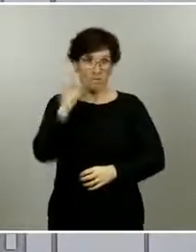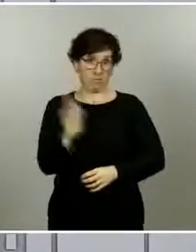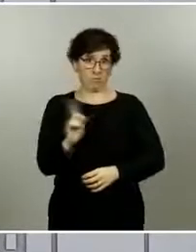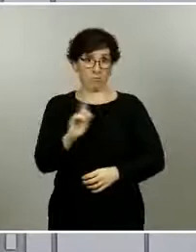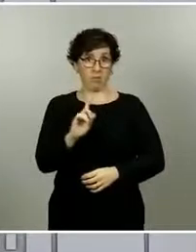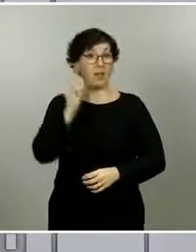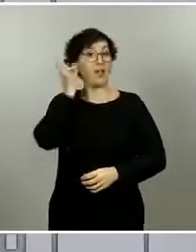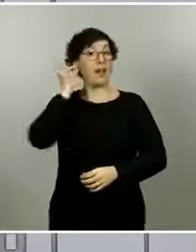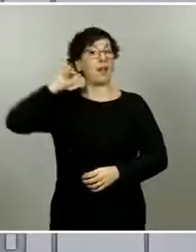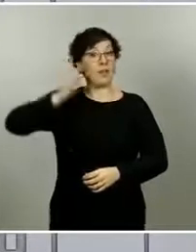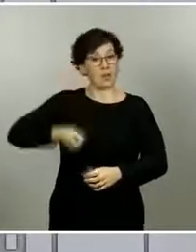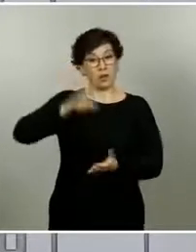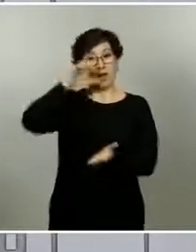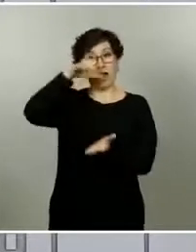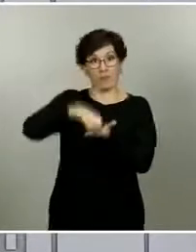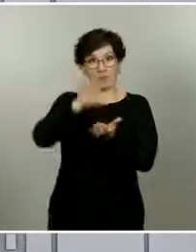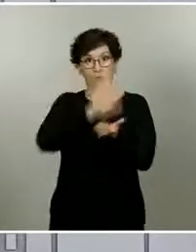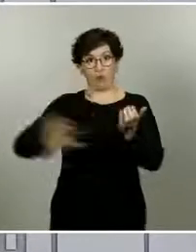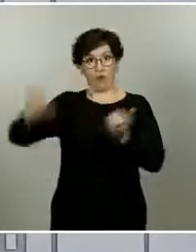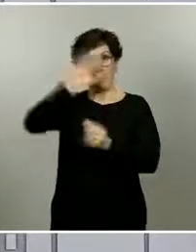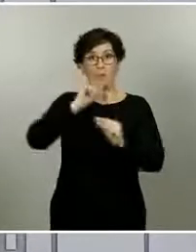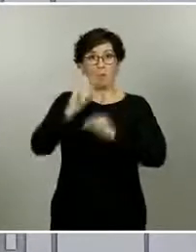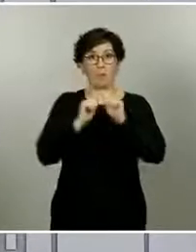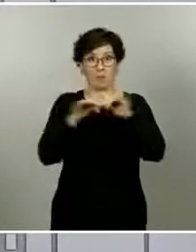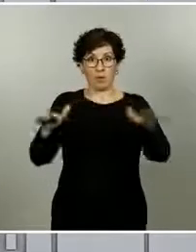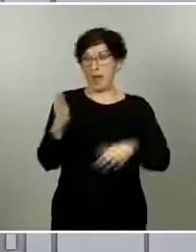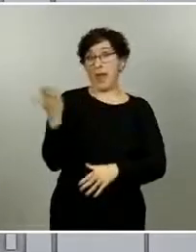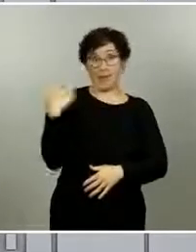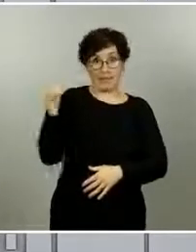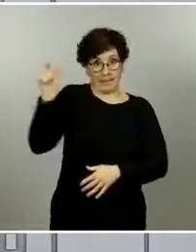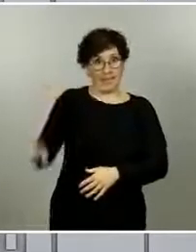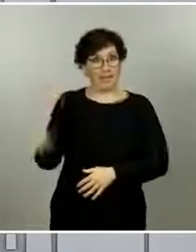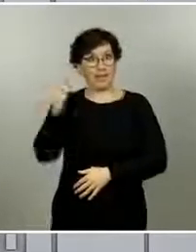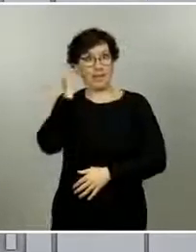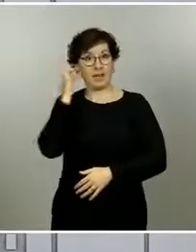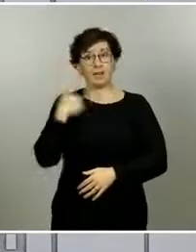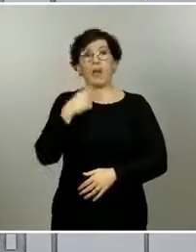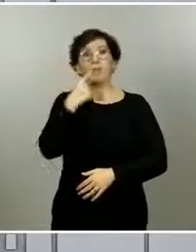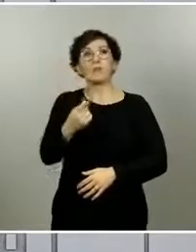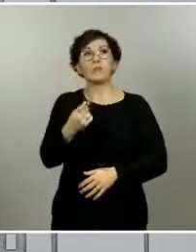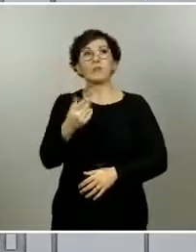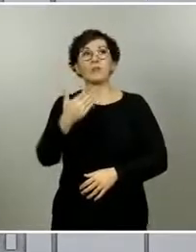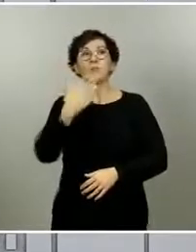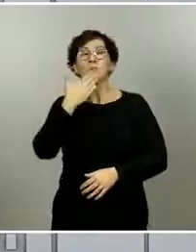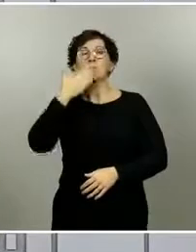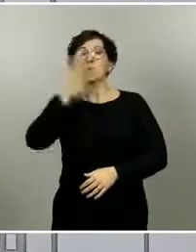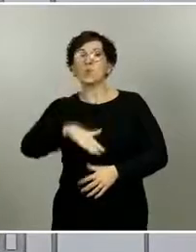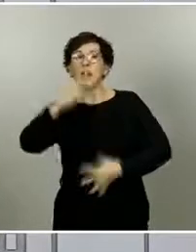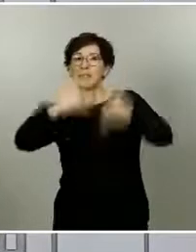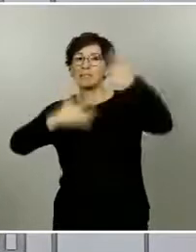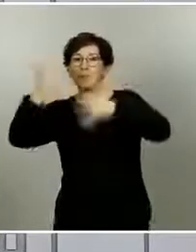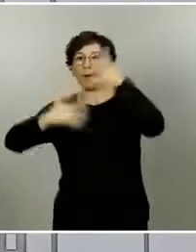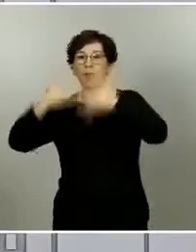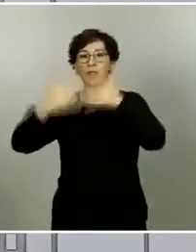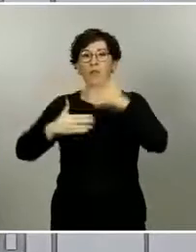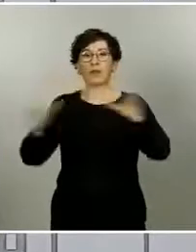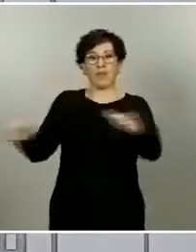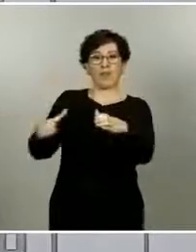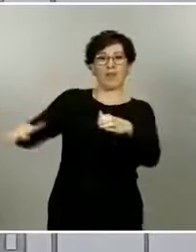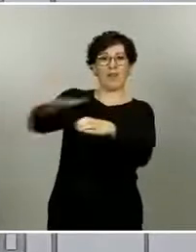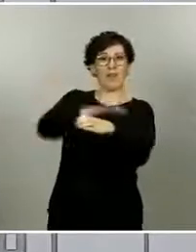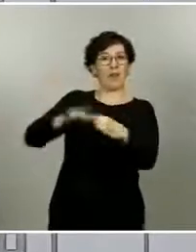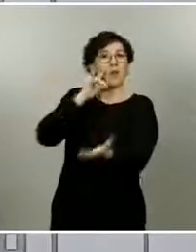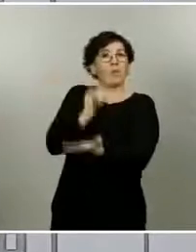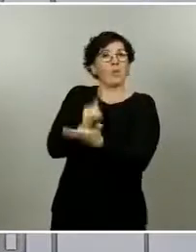del Centro Nacional de Epidemiología, Marina Poyán, ayer ya comentó que las estimaciones del tamaño muestral se habían hecho esperando